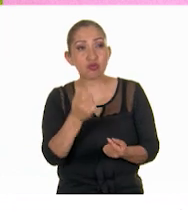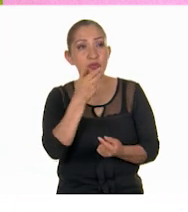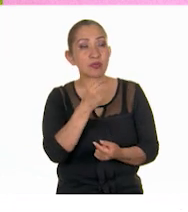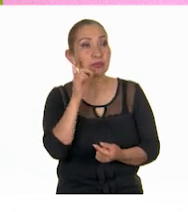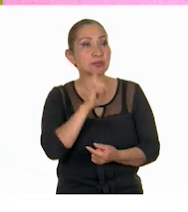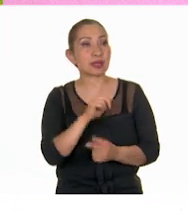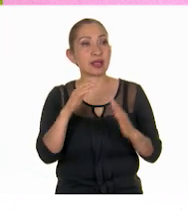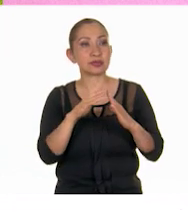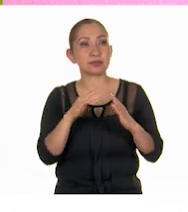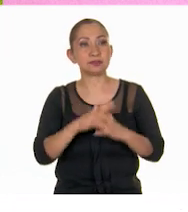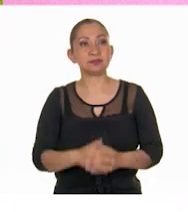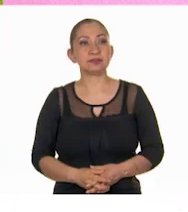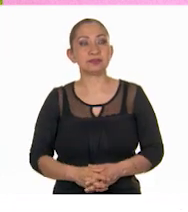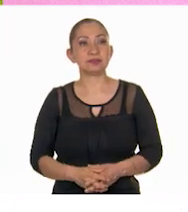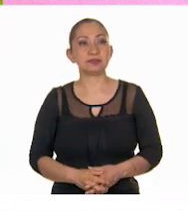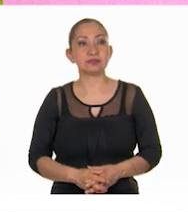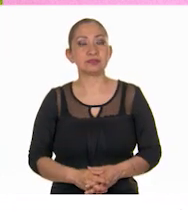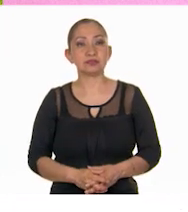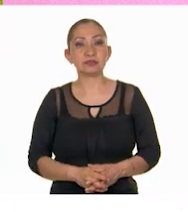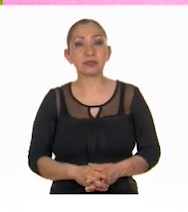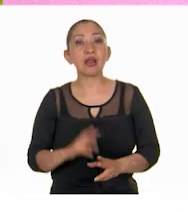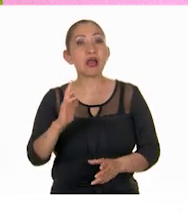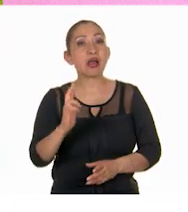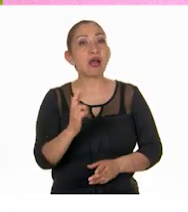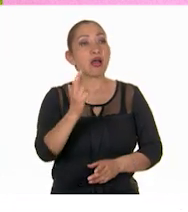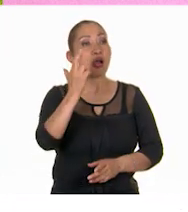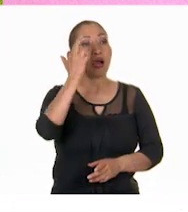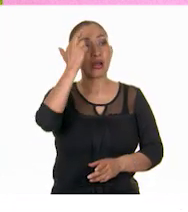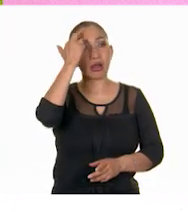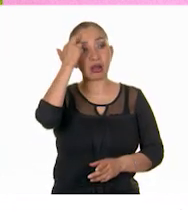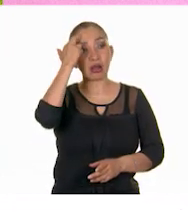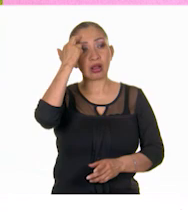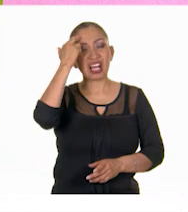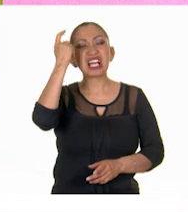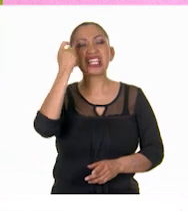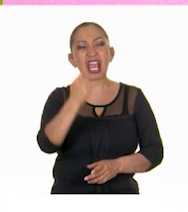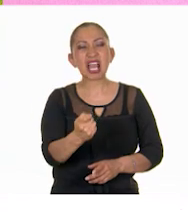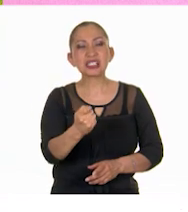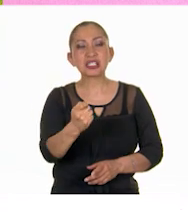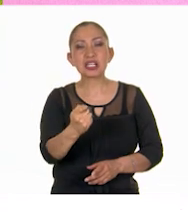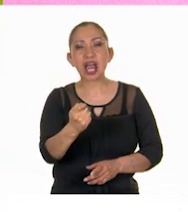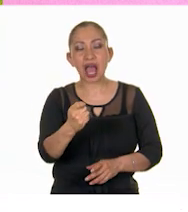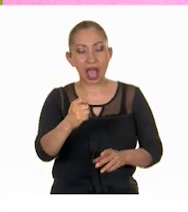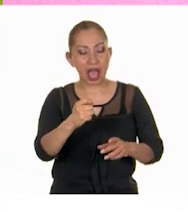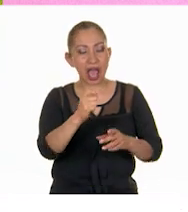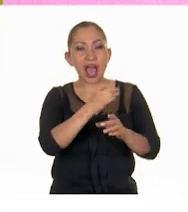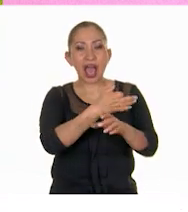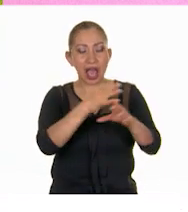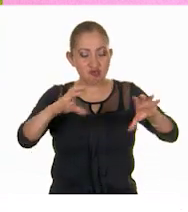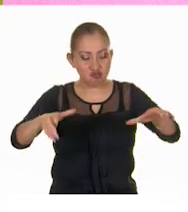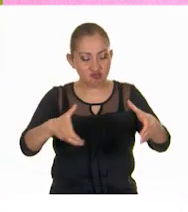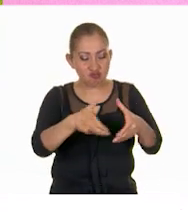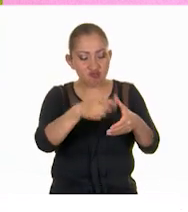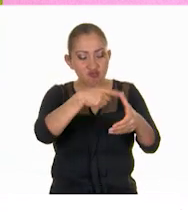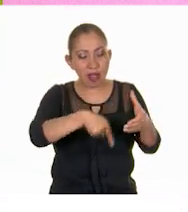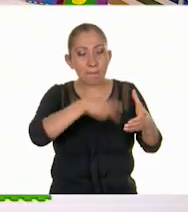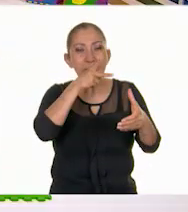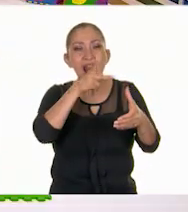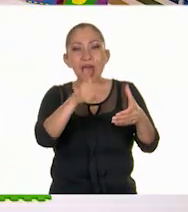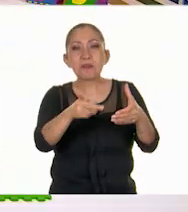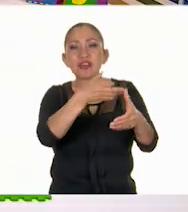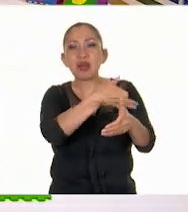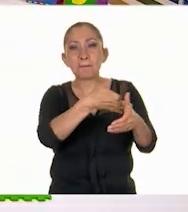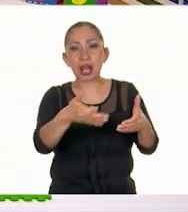casa, es recordar que es una familia de palabras. Es muy fácil.